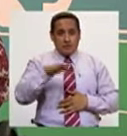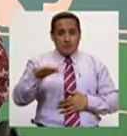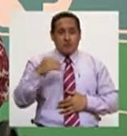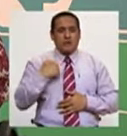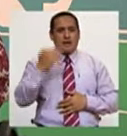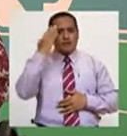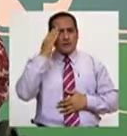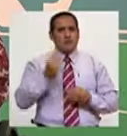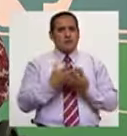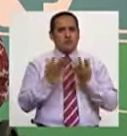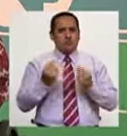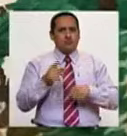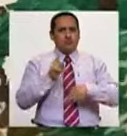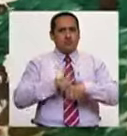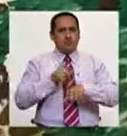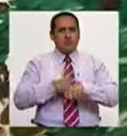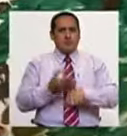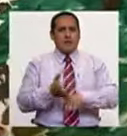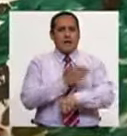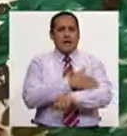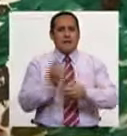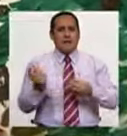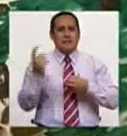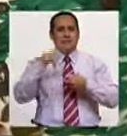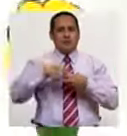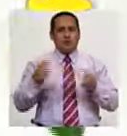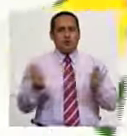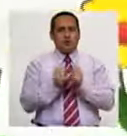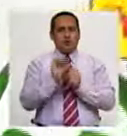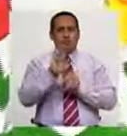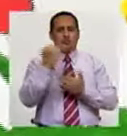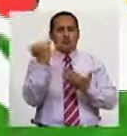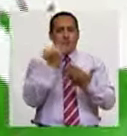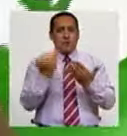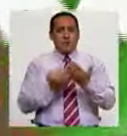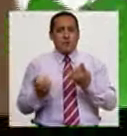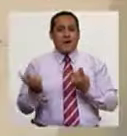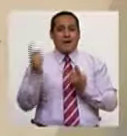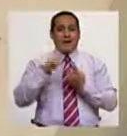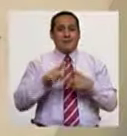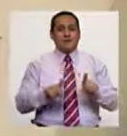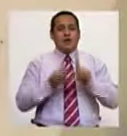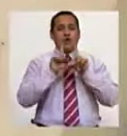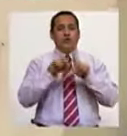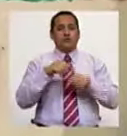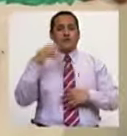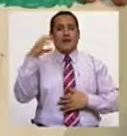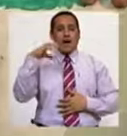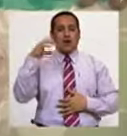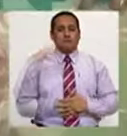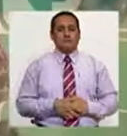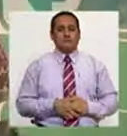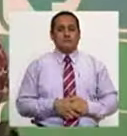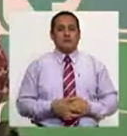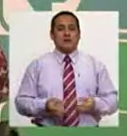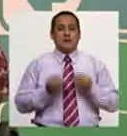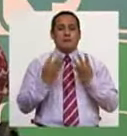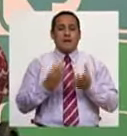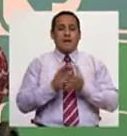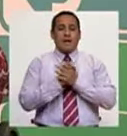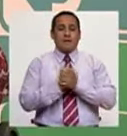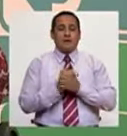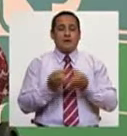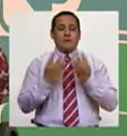todavía tienen mucho tiempo para inscribirse con sus dibujos. Hasta este 11 de agosto. Bueno